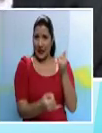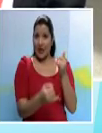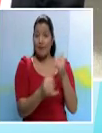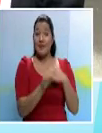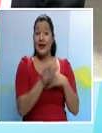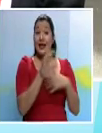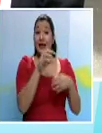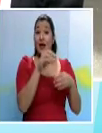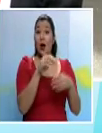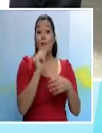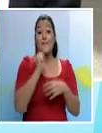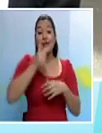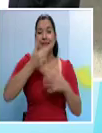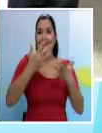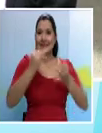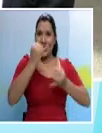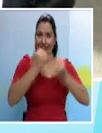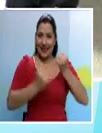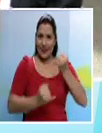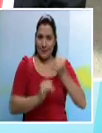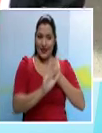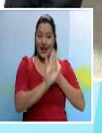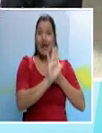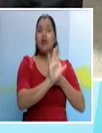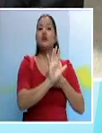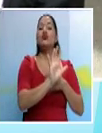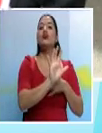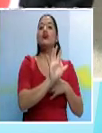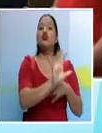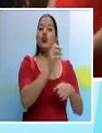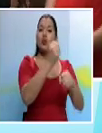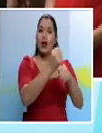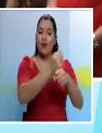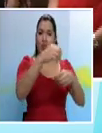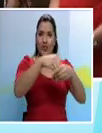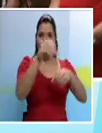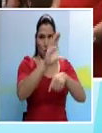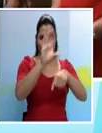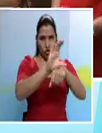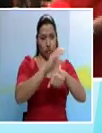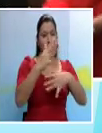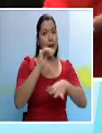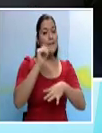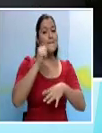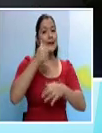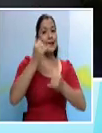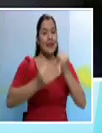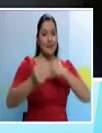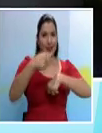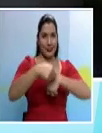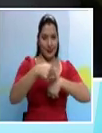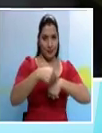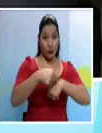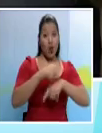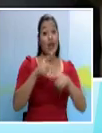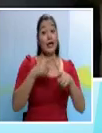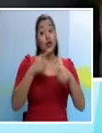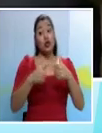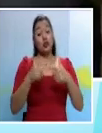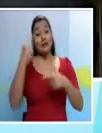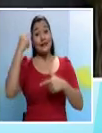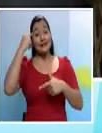órgano el día de mañana era su responsabilidad llevar este caso ante la fiscalía de probidad,